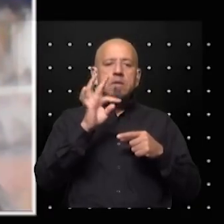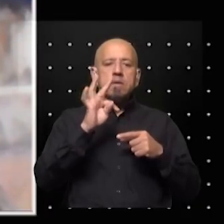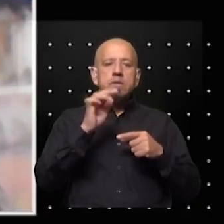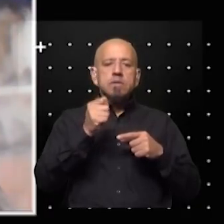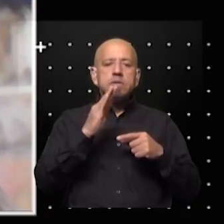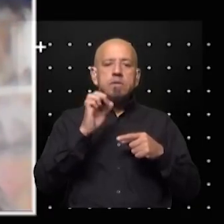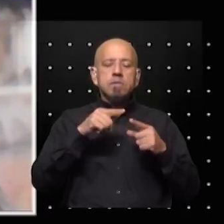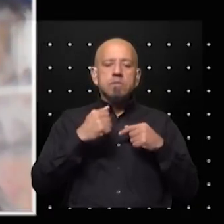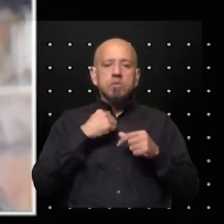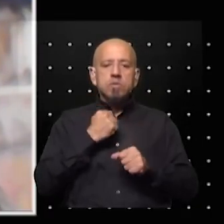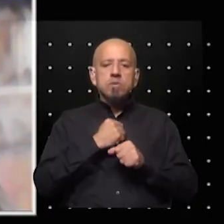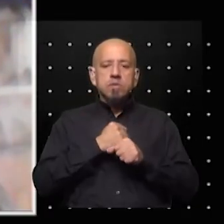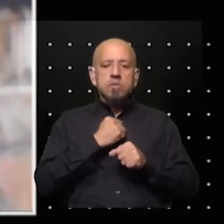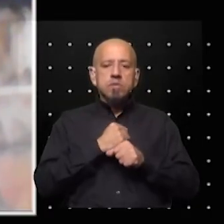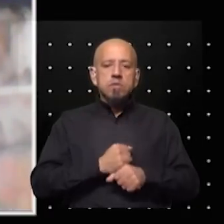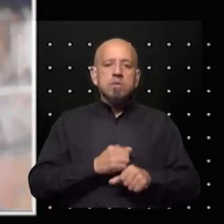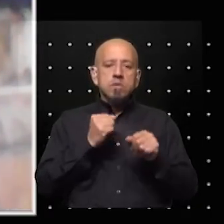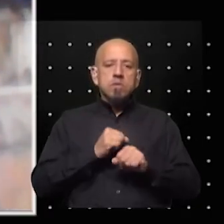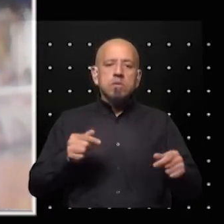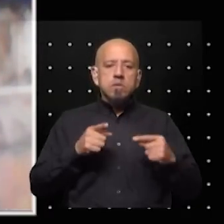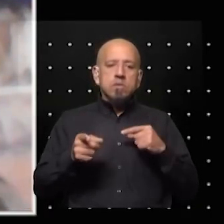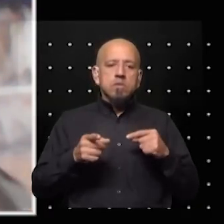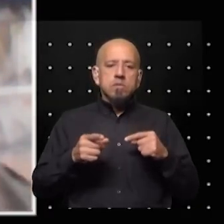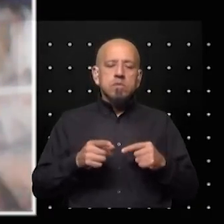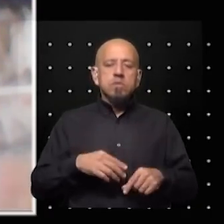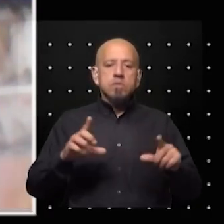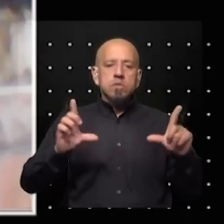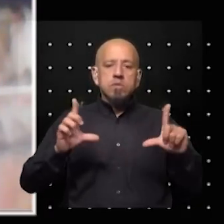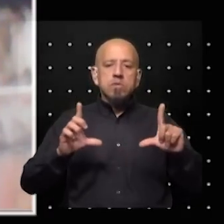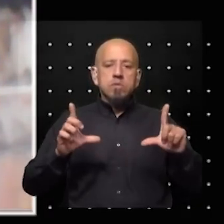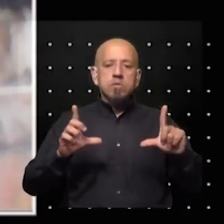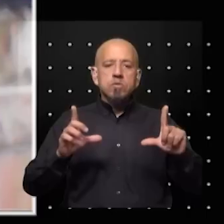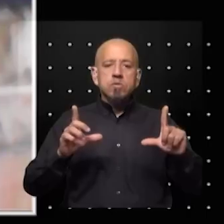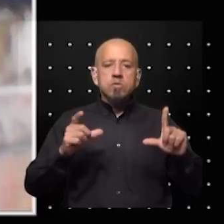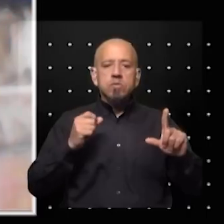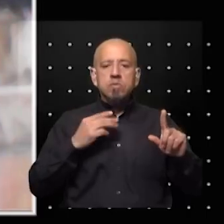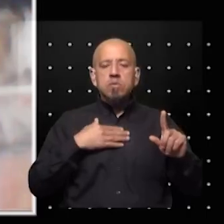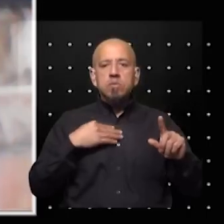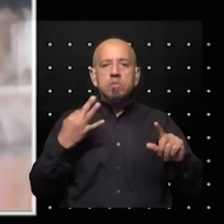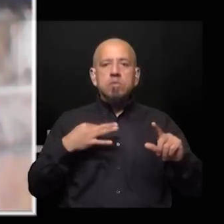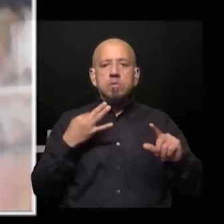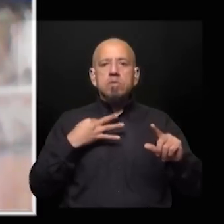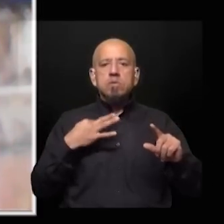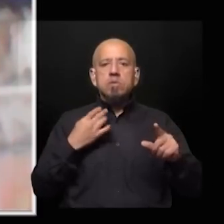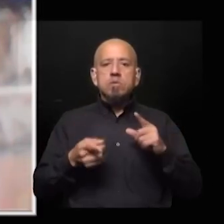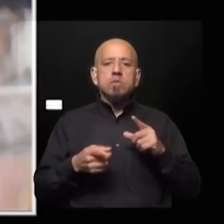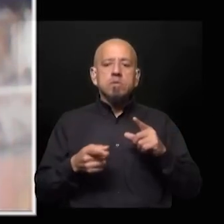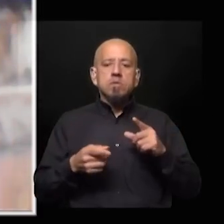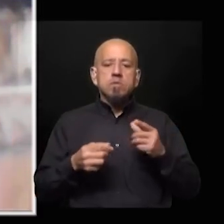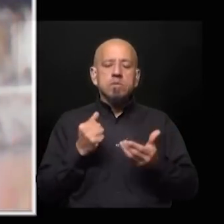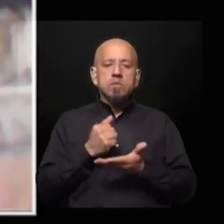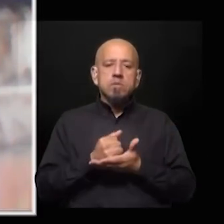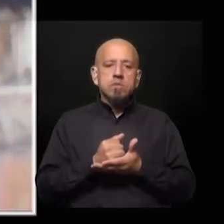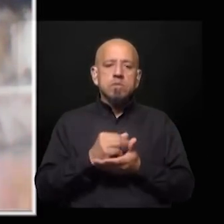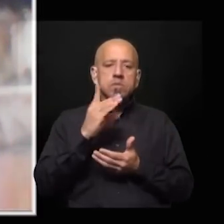es el medio donde yo trabajo que ahora hemos logrado tener ya un canal de televisión propio después de muchos años y de haber sido también el